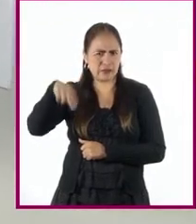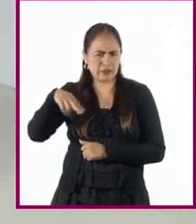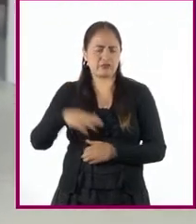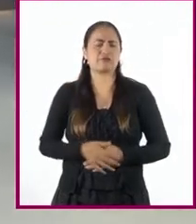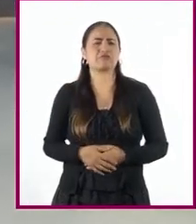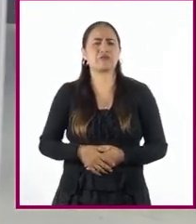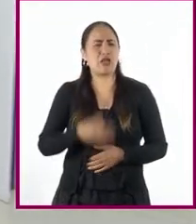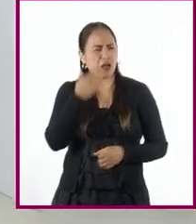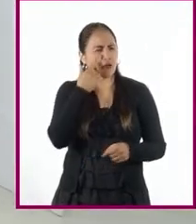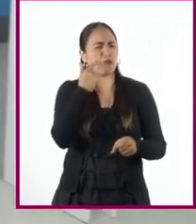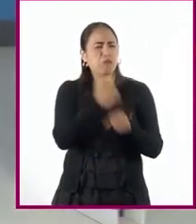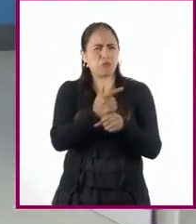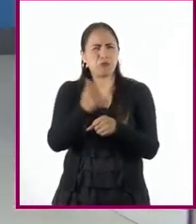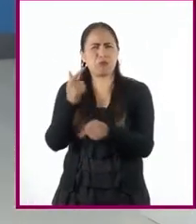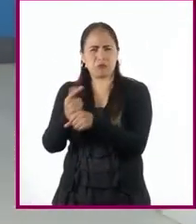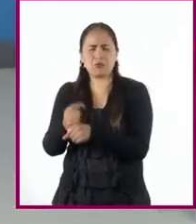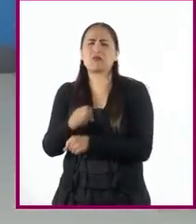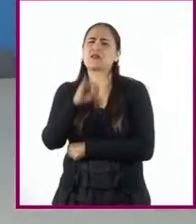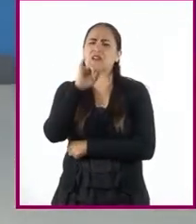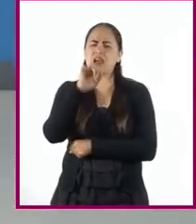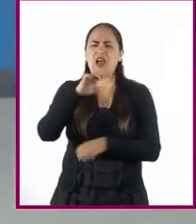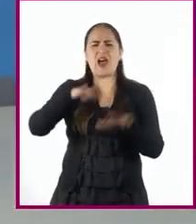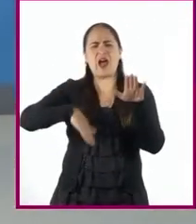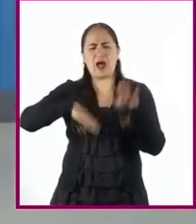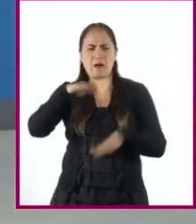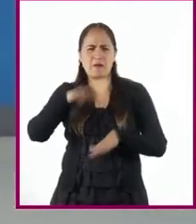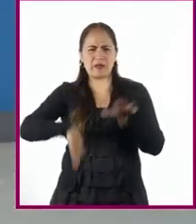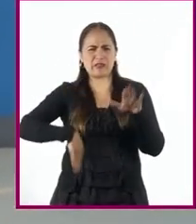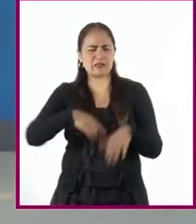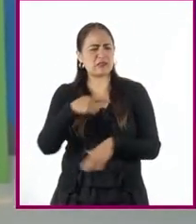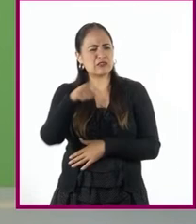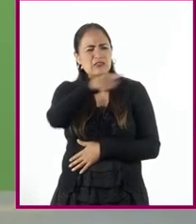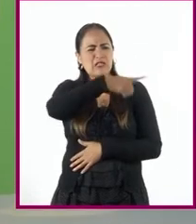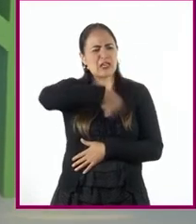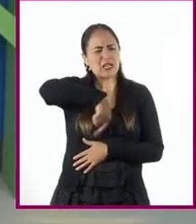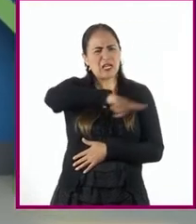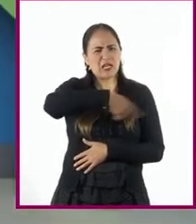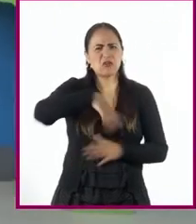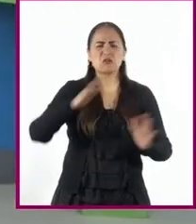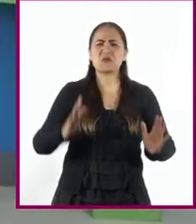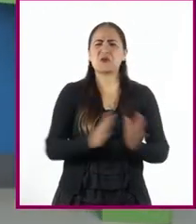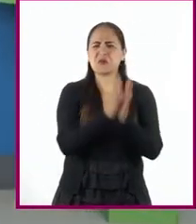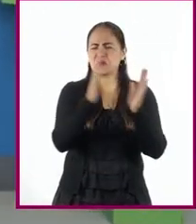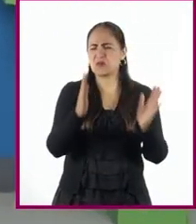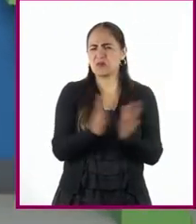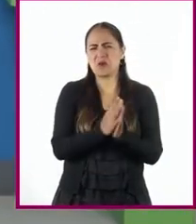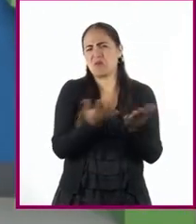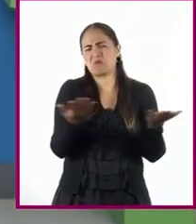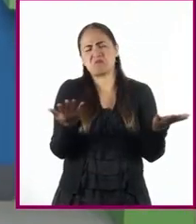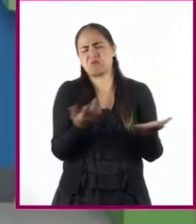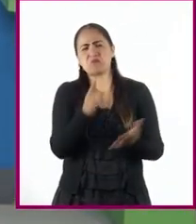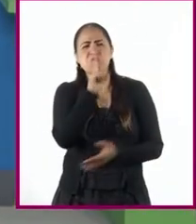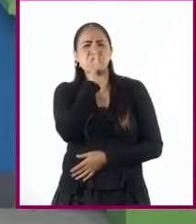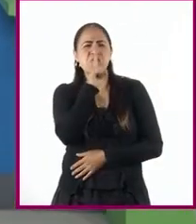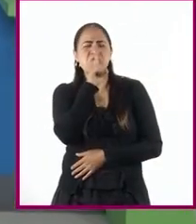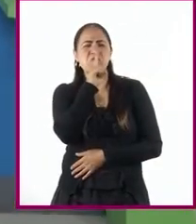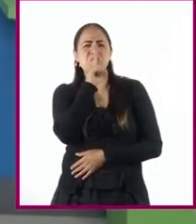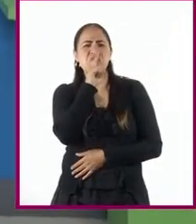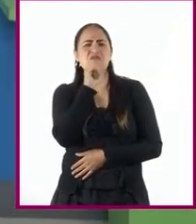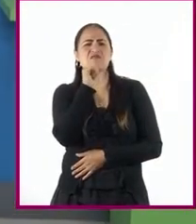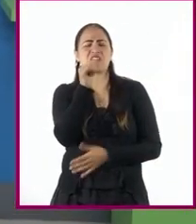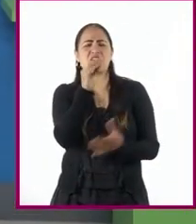ocasiones omitimos la presencia e implicaciones de otros participantes con pocas menciones en las fuentes.